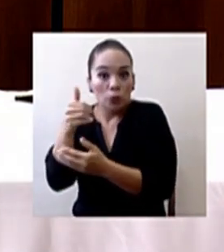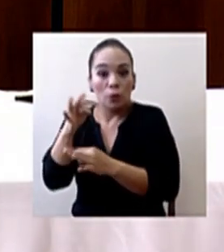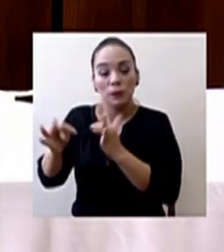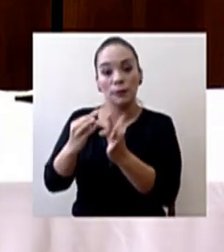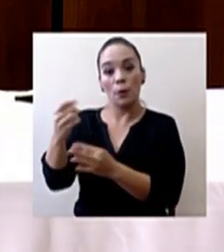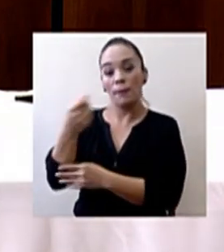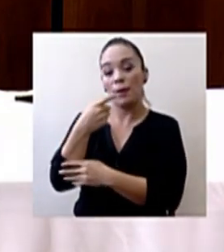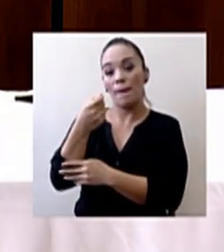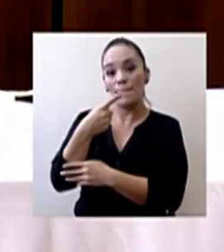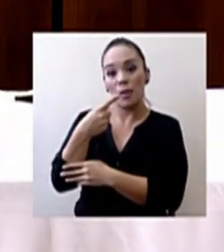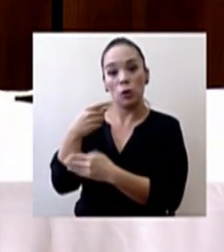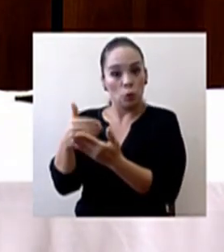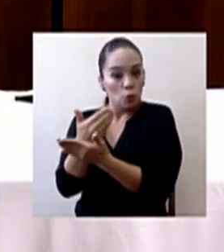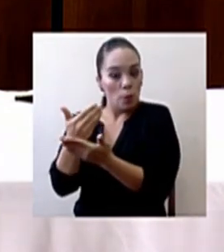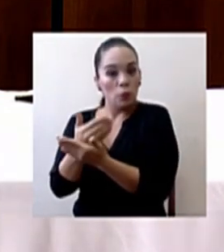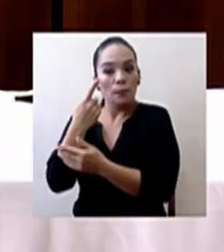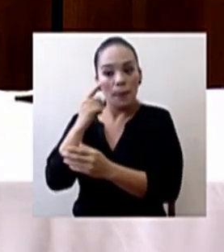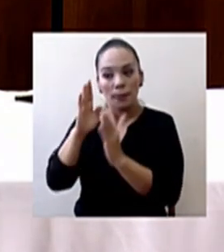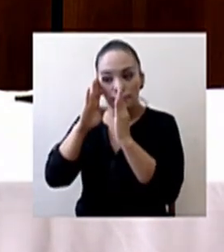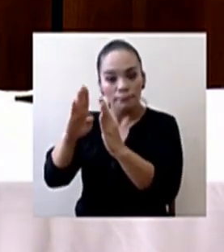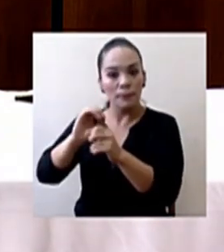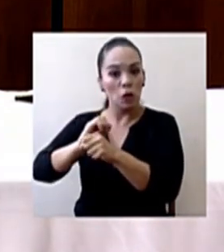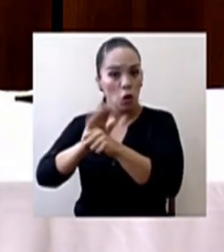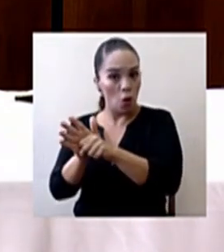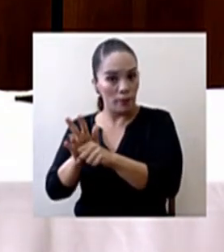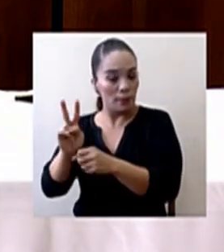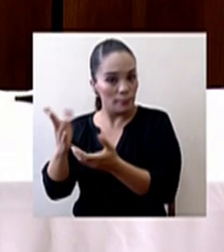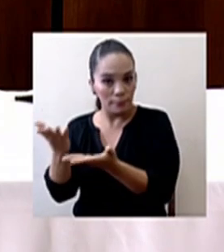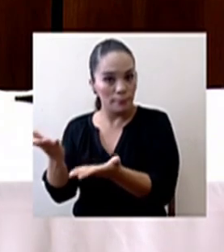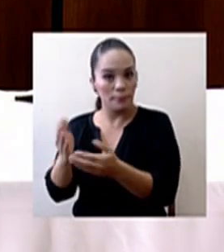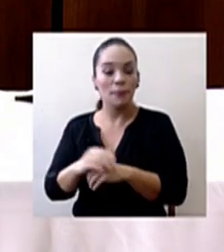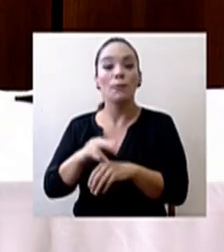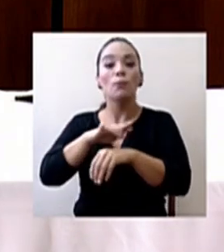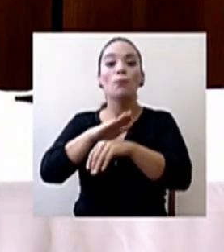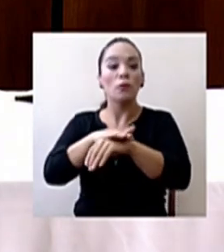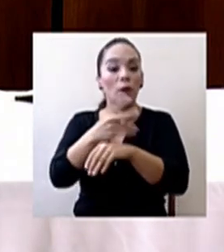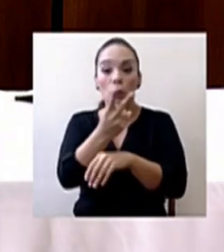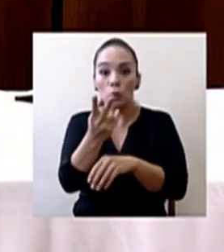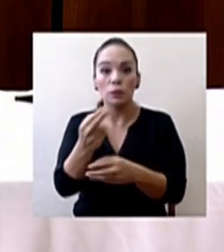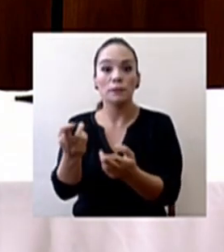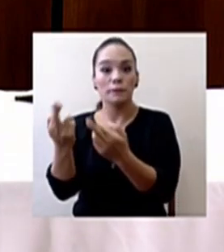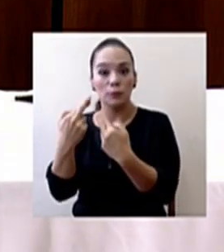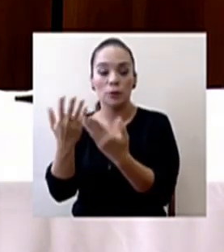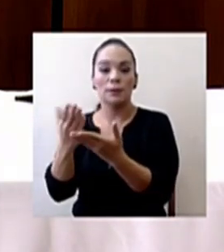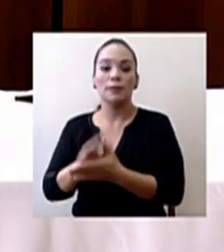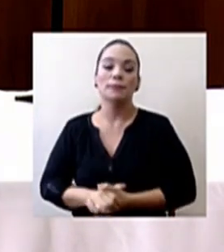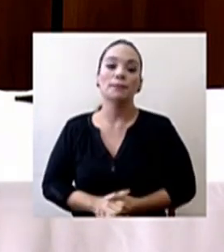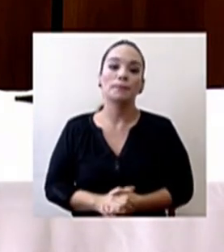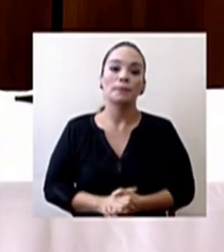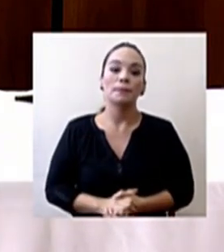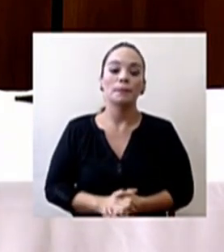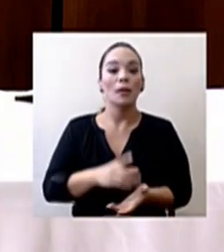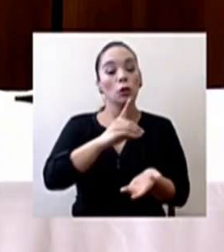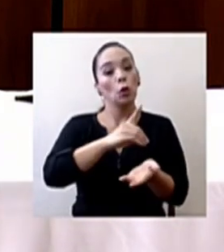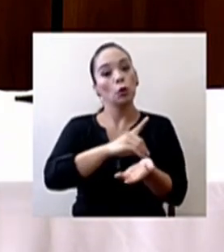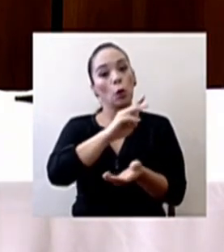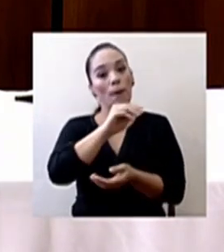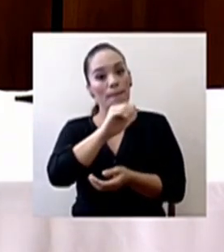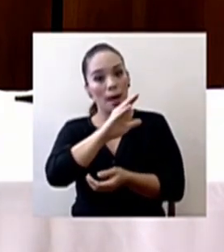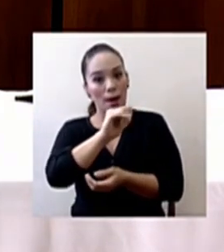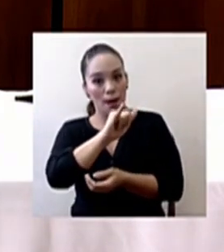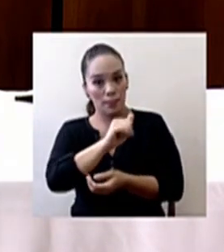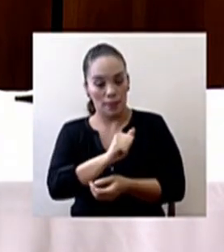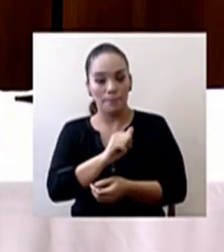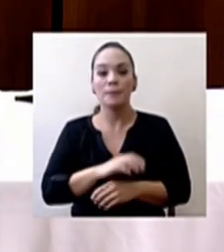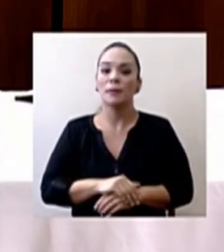para poder tratar el COVID? Recibimos el mensaje de ambos. Por favor, doctor Macaya. Bueno, todos